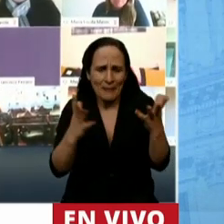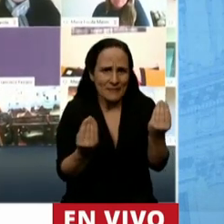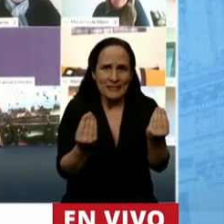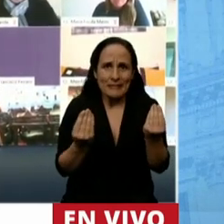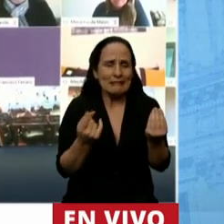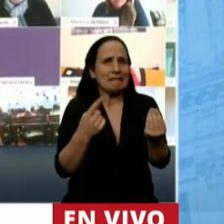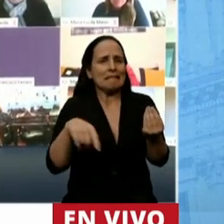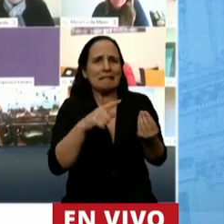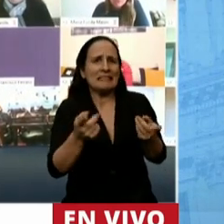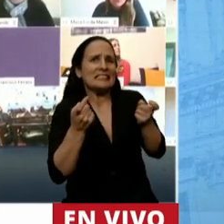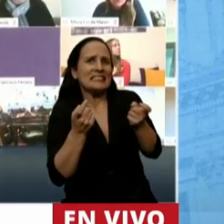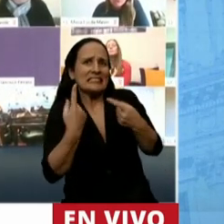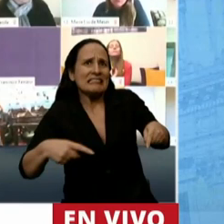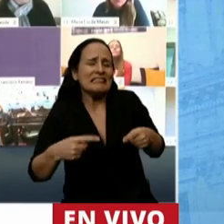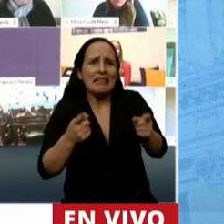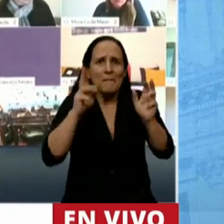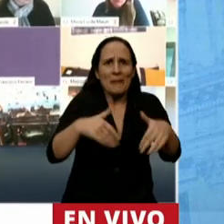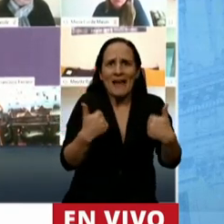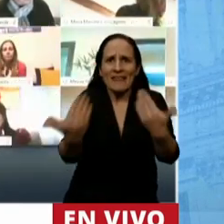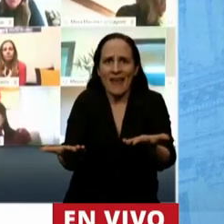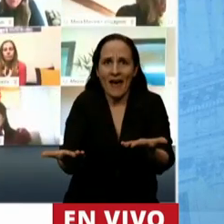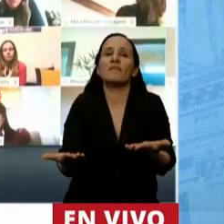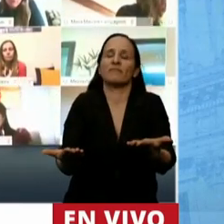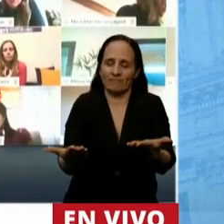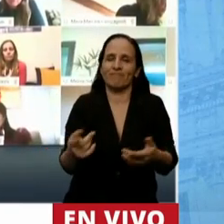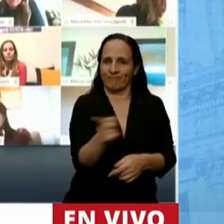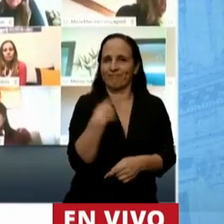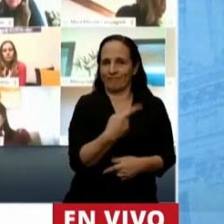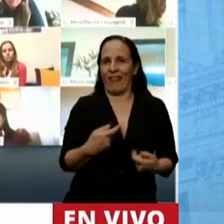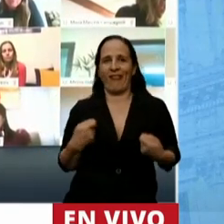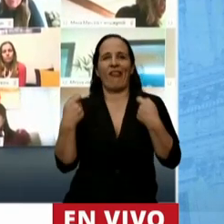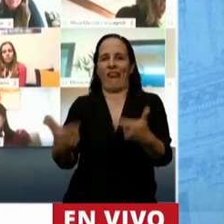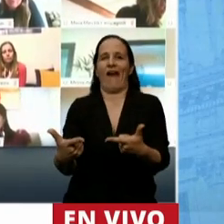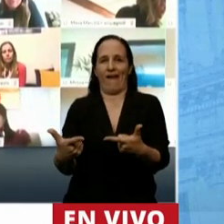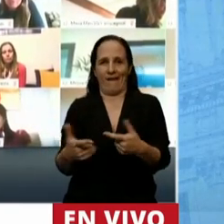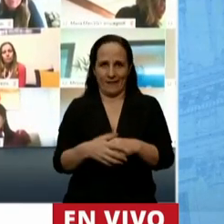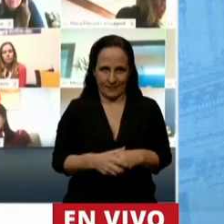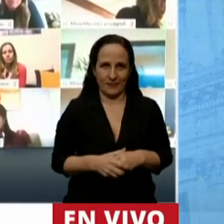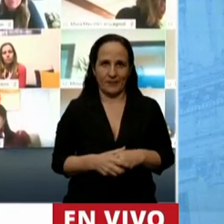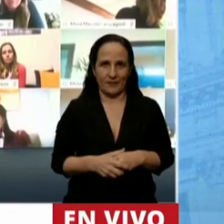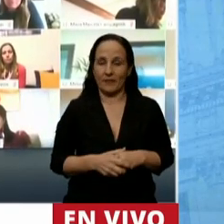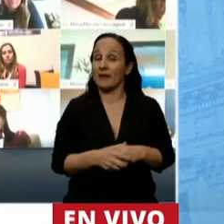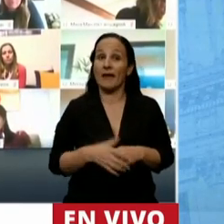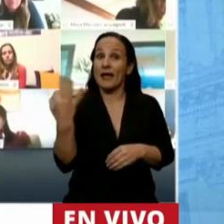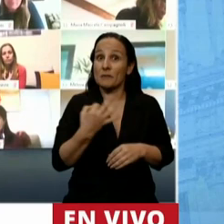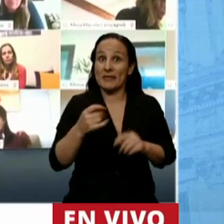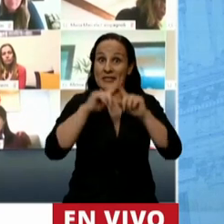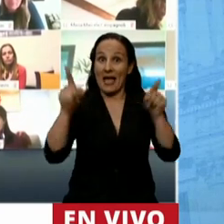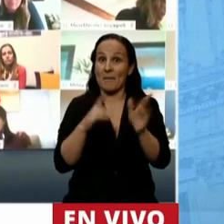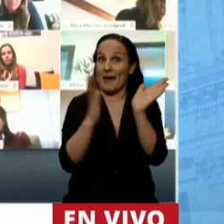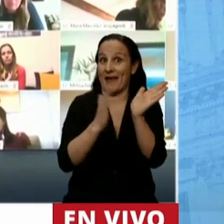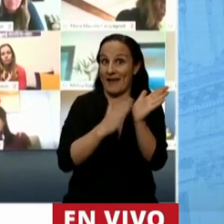de ser atendidos por alguna política y esta fue la respuesta una política precisa para monotributistas y